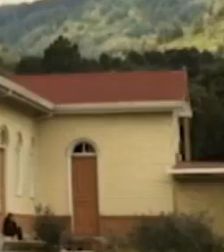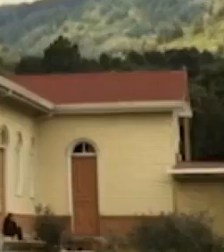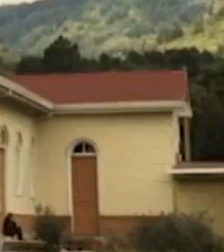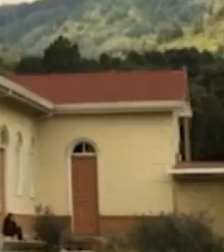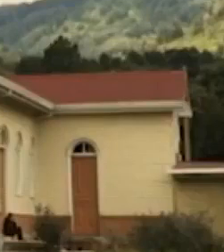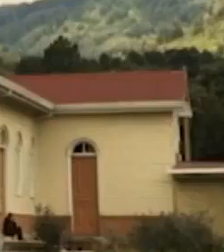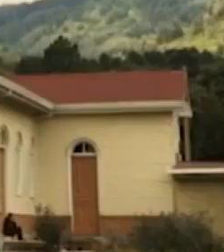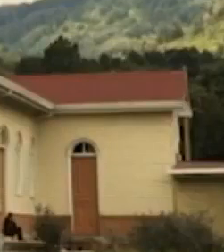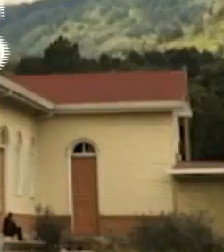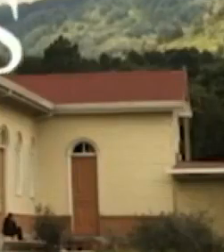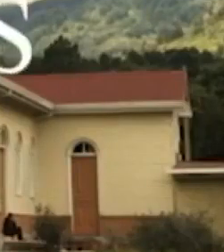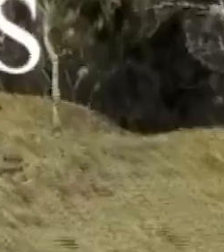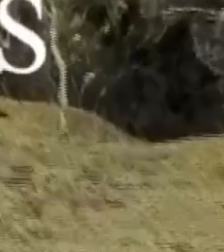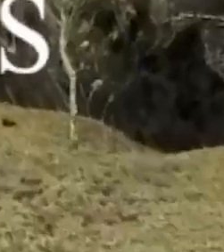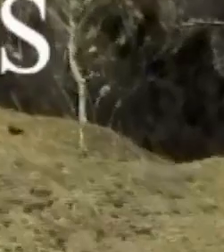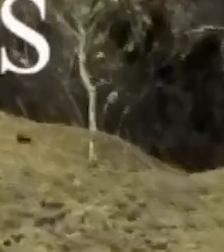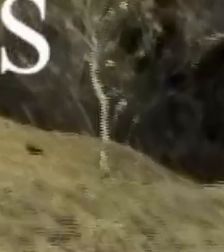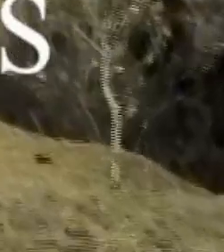Los Santos.